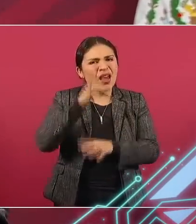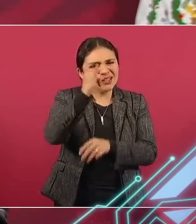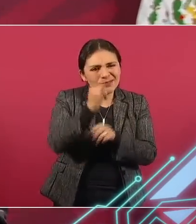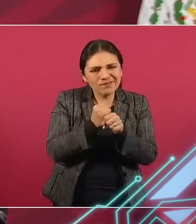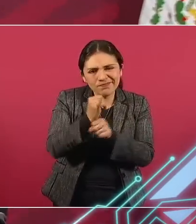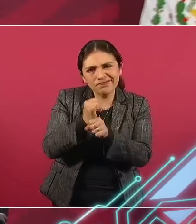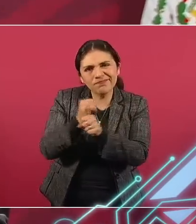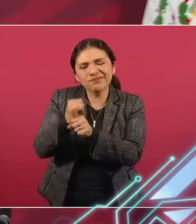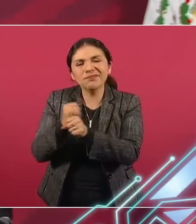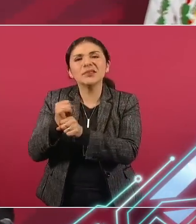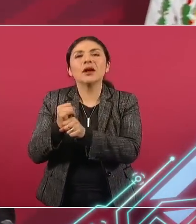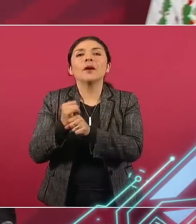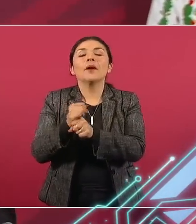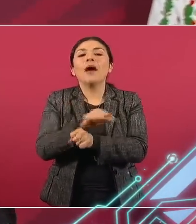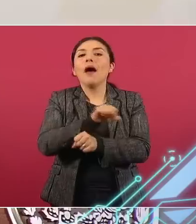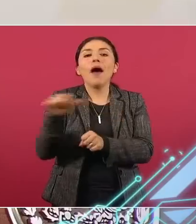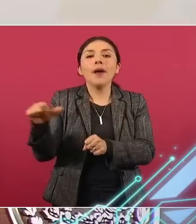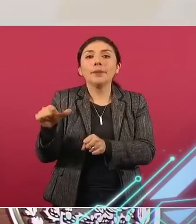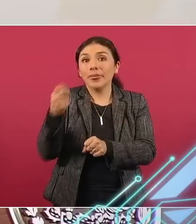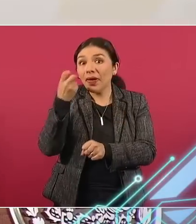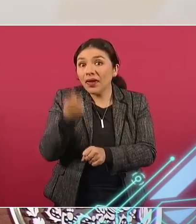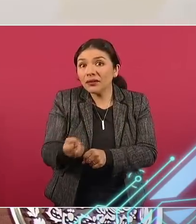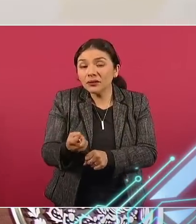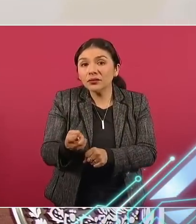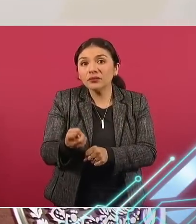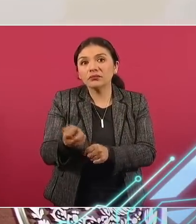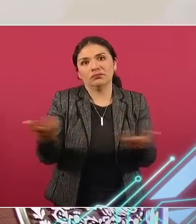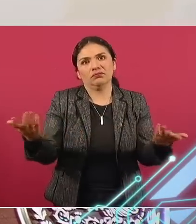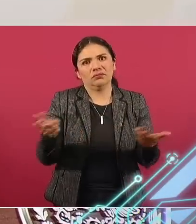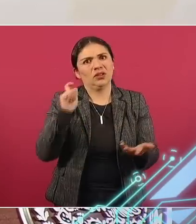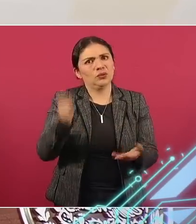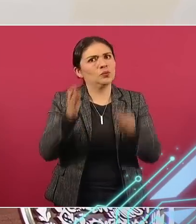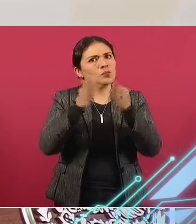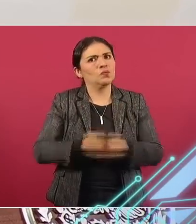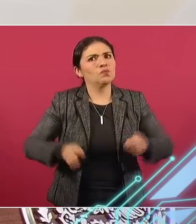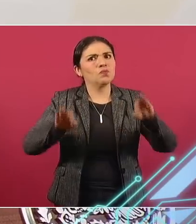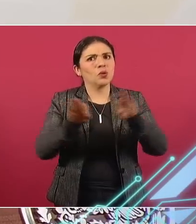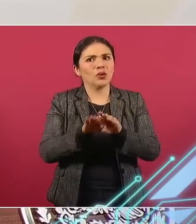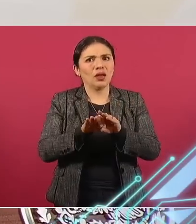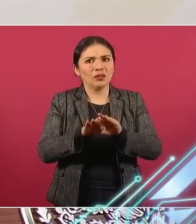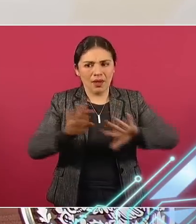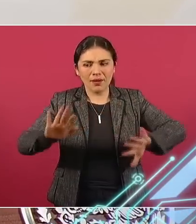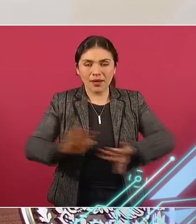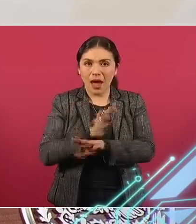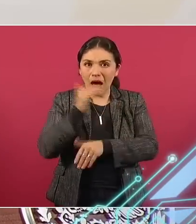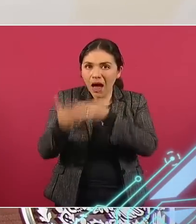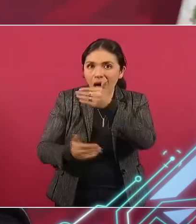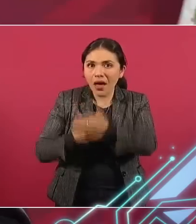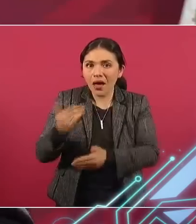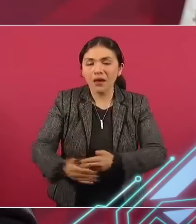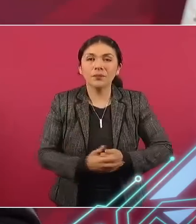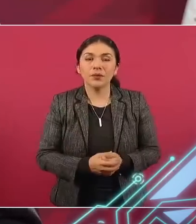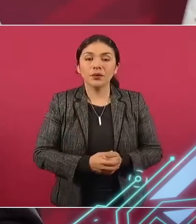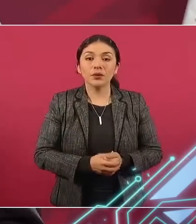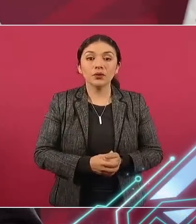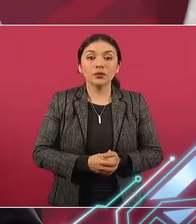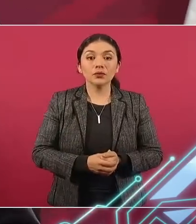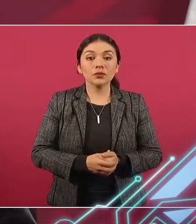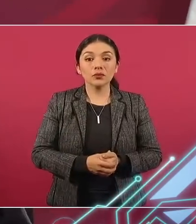que es un avance importantísimo. Acerca de